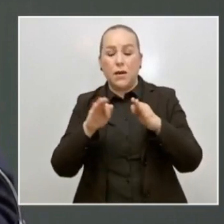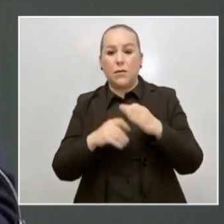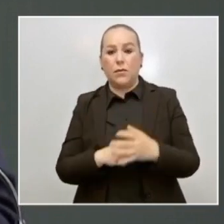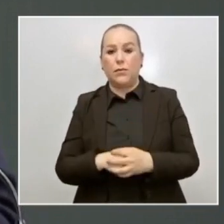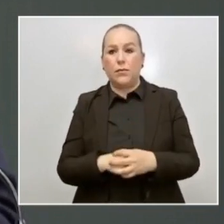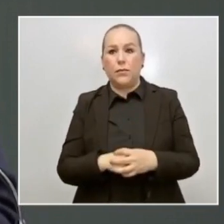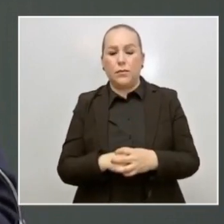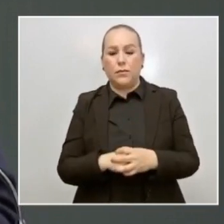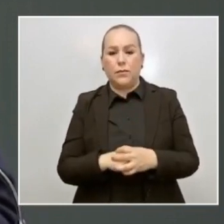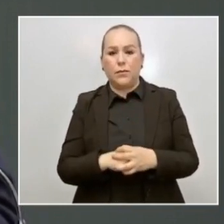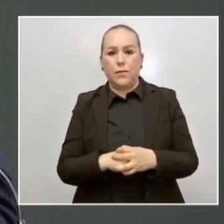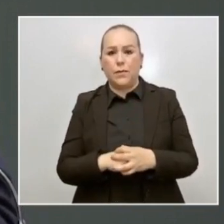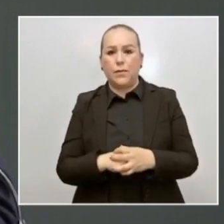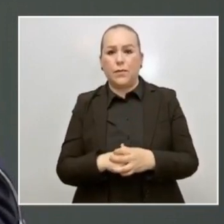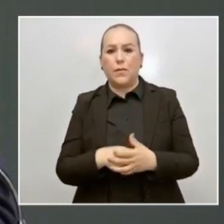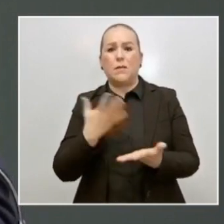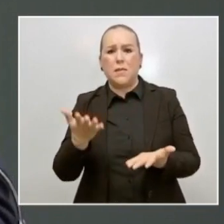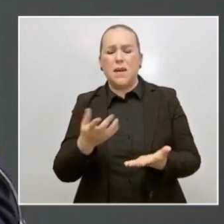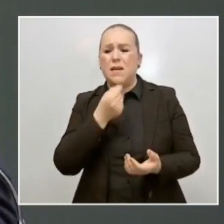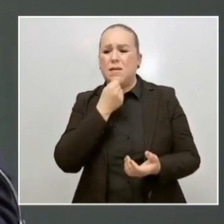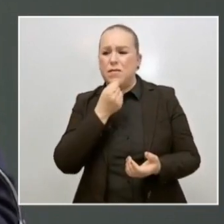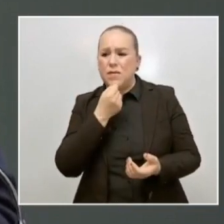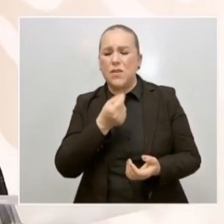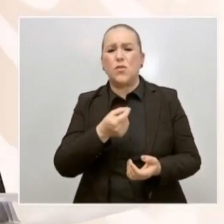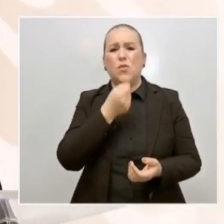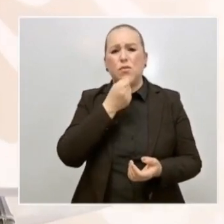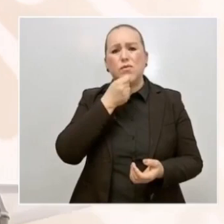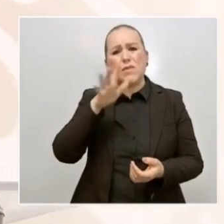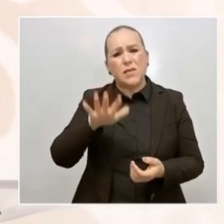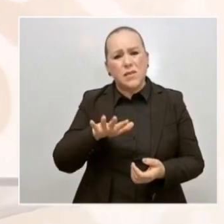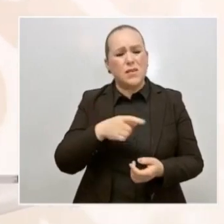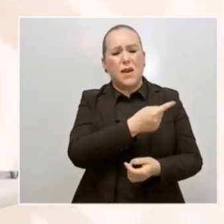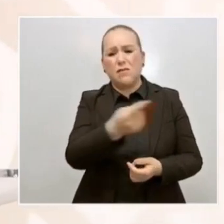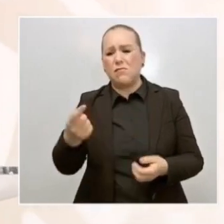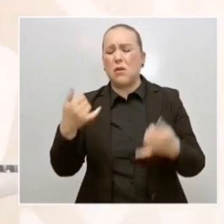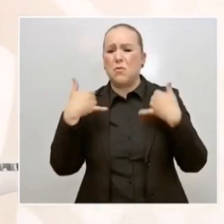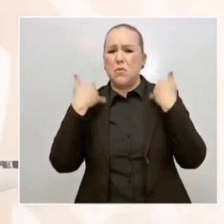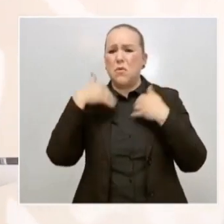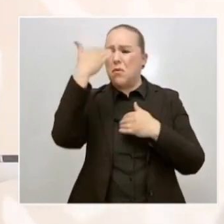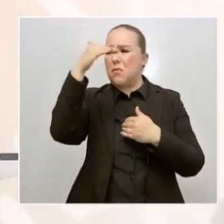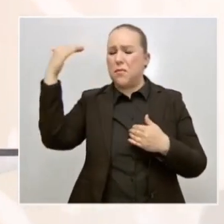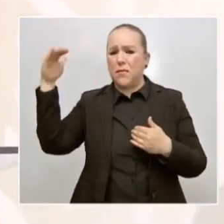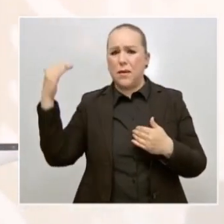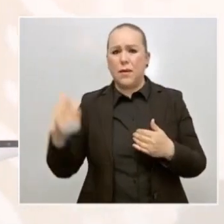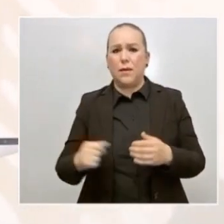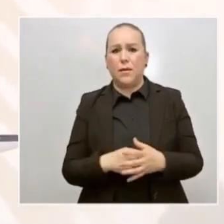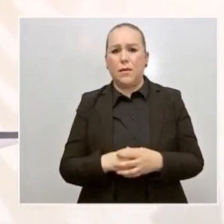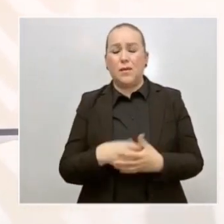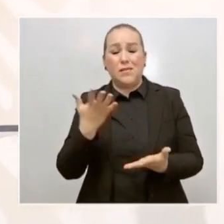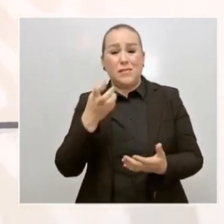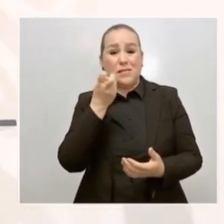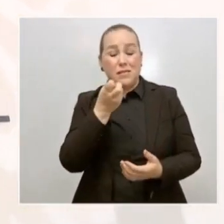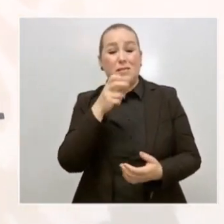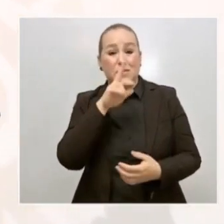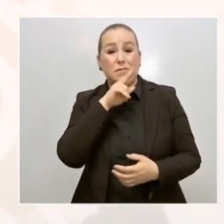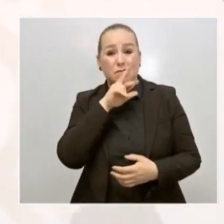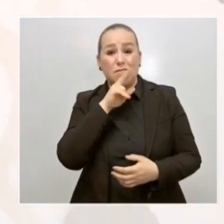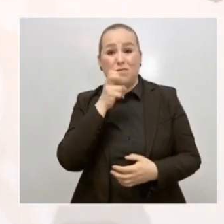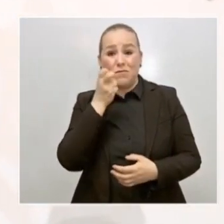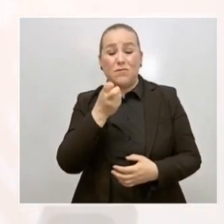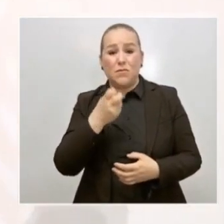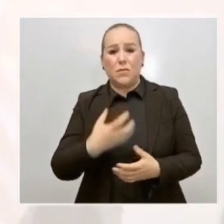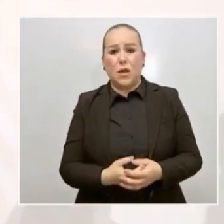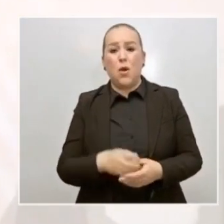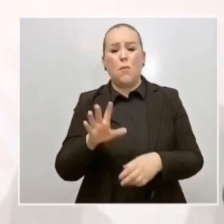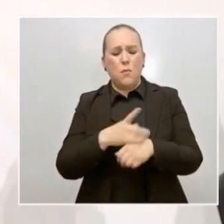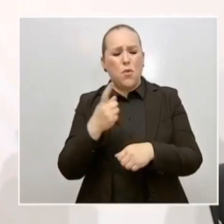por las niñas, los niños y adolescentes. Y todavía más nos preocupa el tema de los